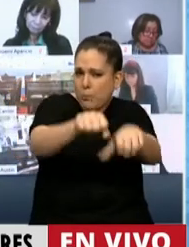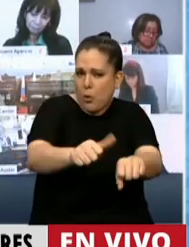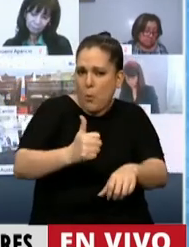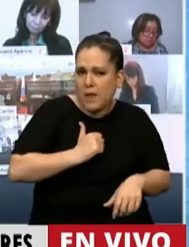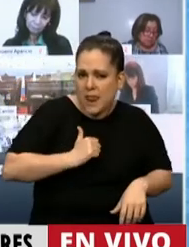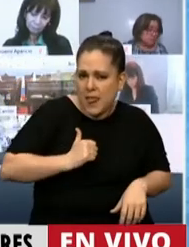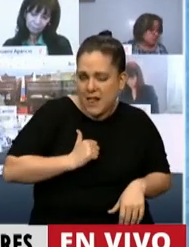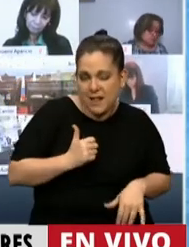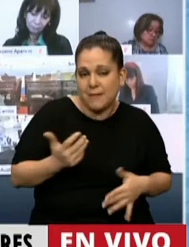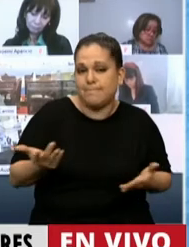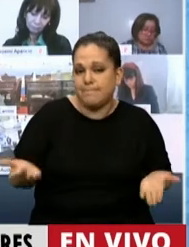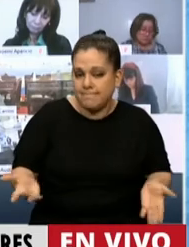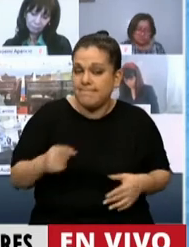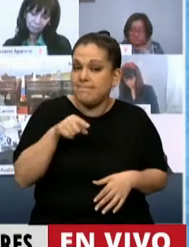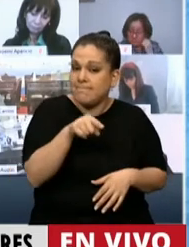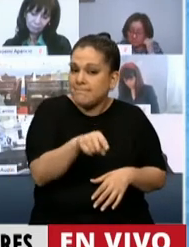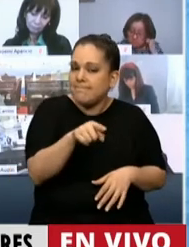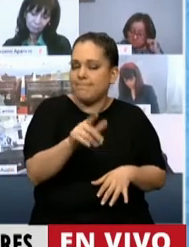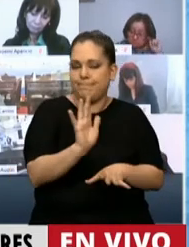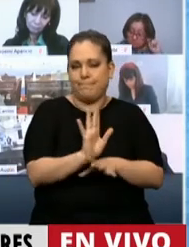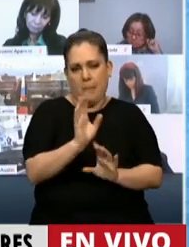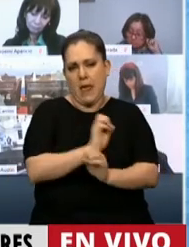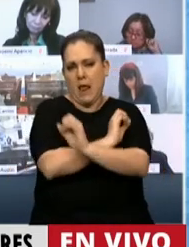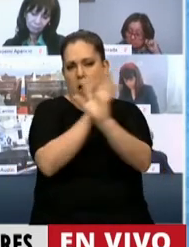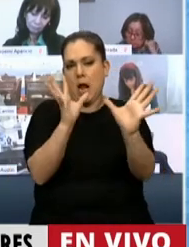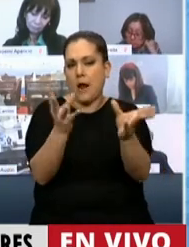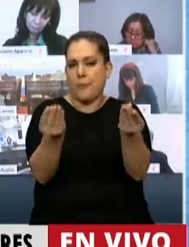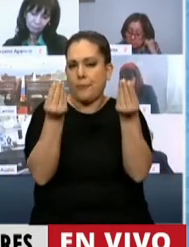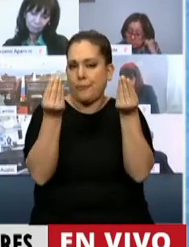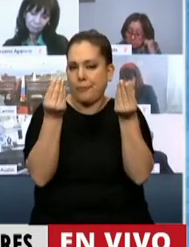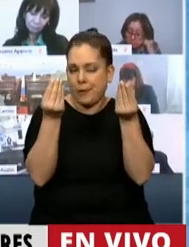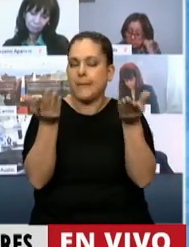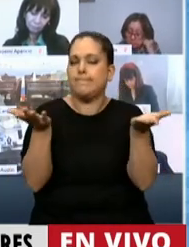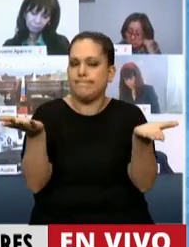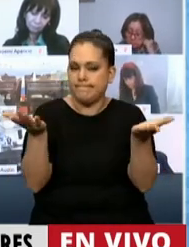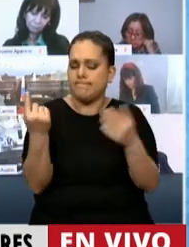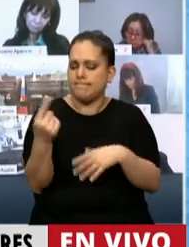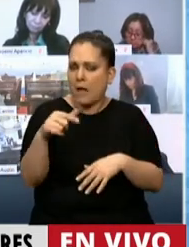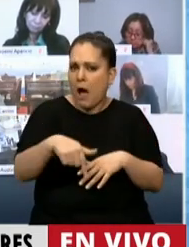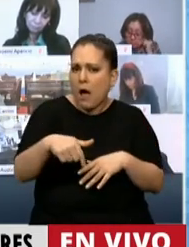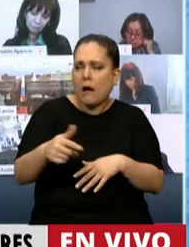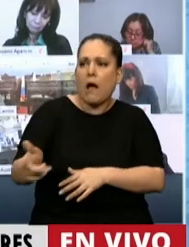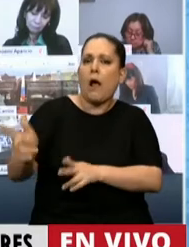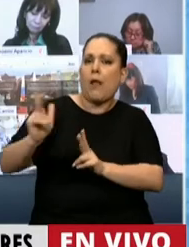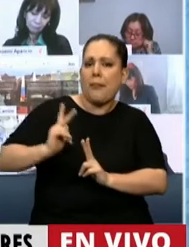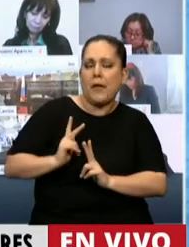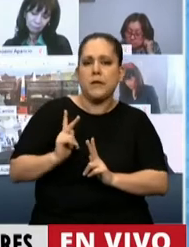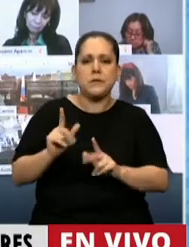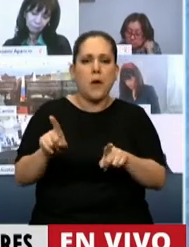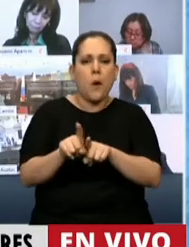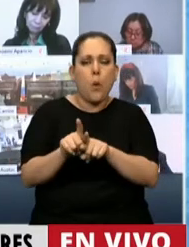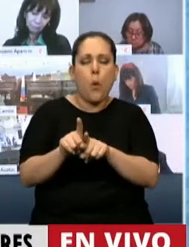Y esto justamente tiene que ser claro porque cuando acá nos plantean que los ejercicios